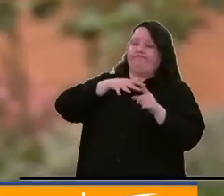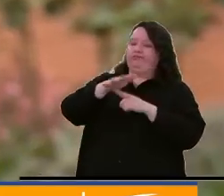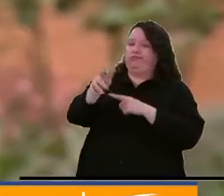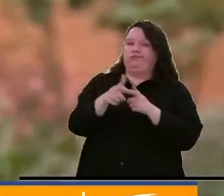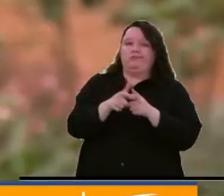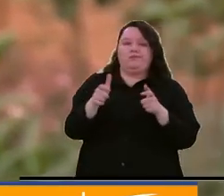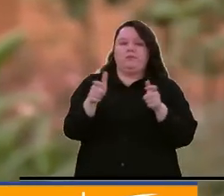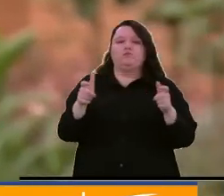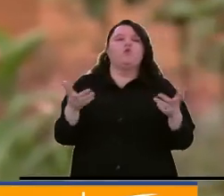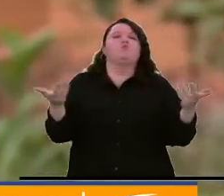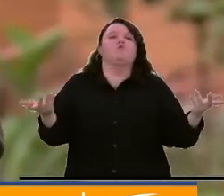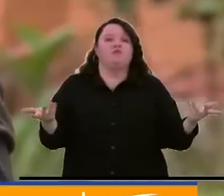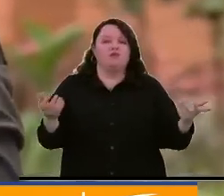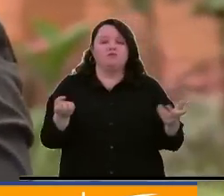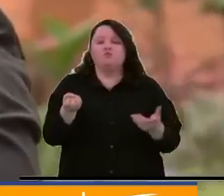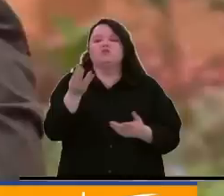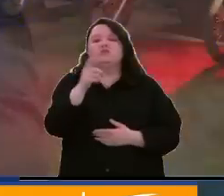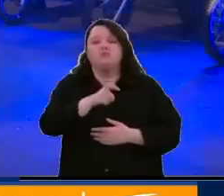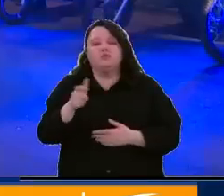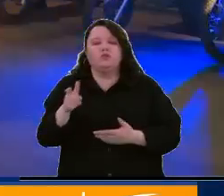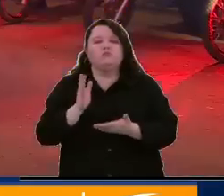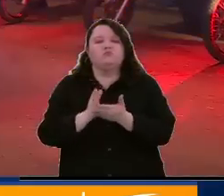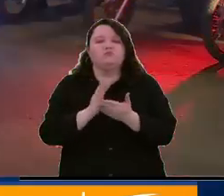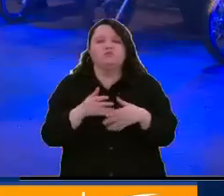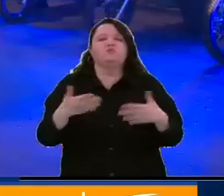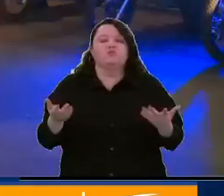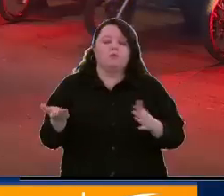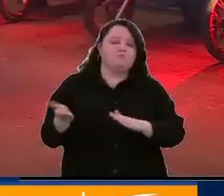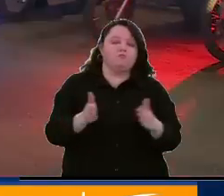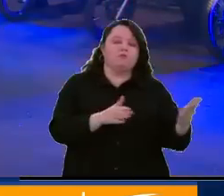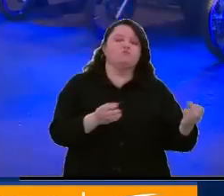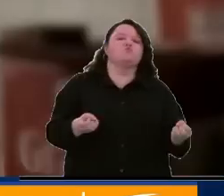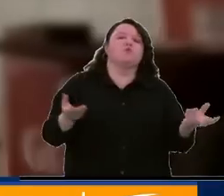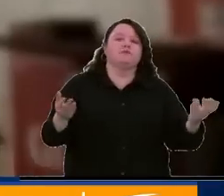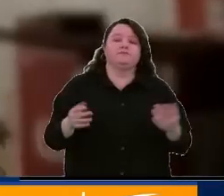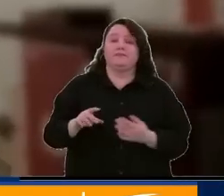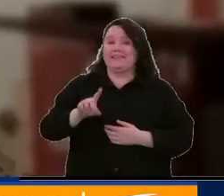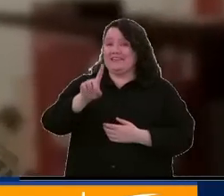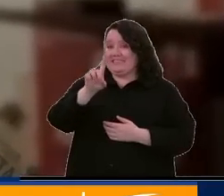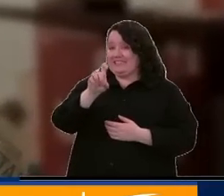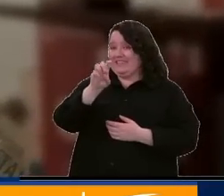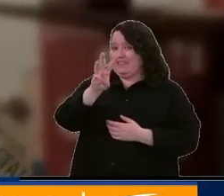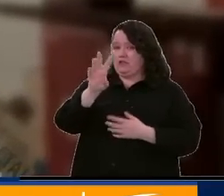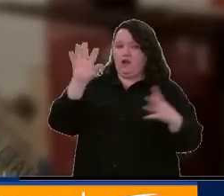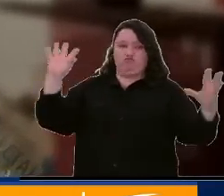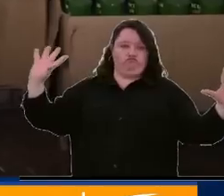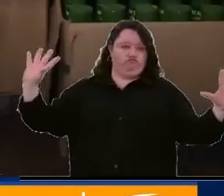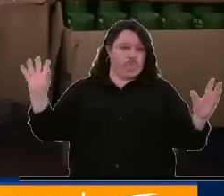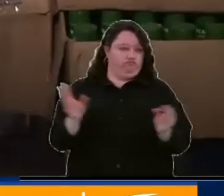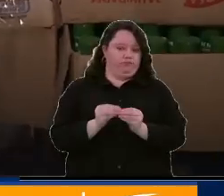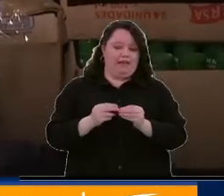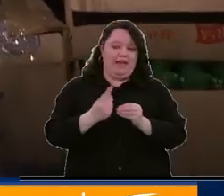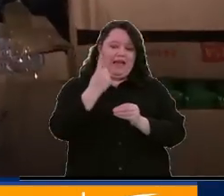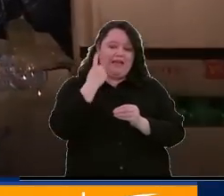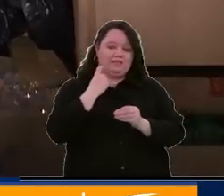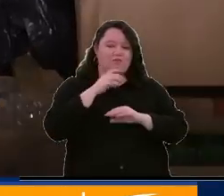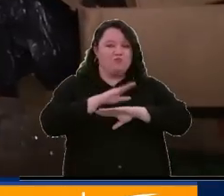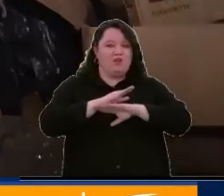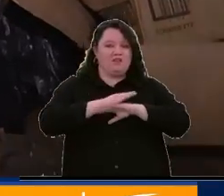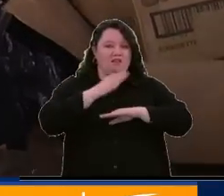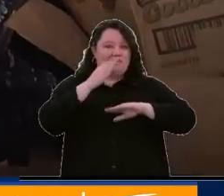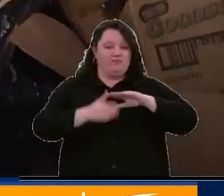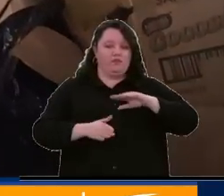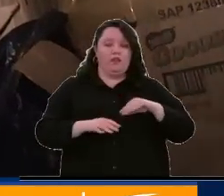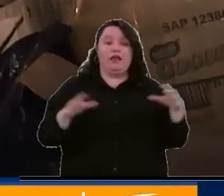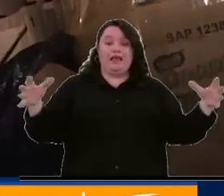Bogotá. ¿Cómo estamos de cifras? ¿Cuántos casos hay? ¿Cuántos fallecidos? 63 casos en total, al corte de ayer al final de la tarde, de esos